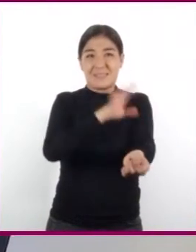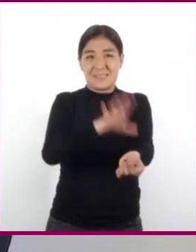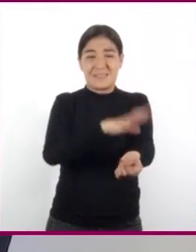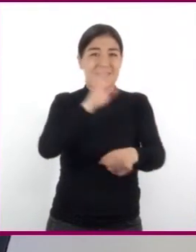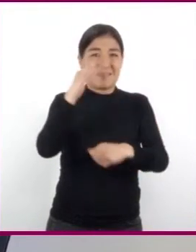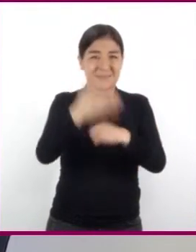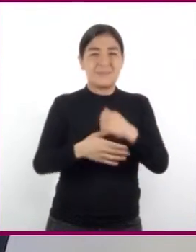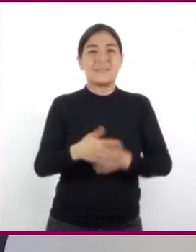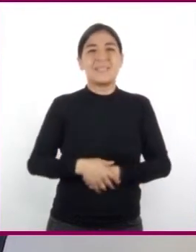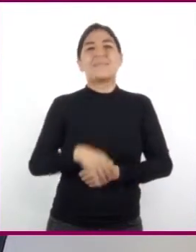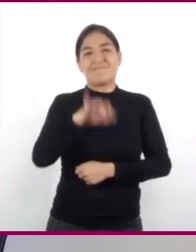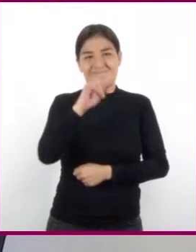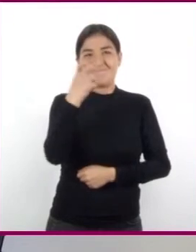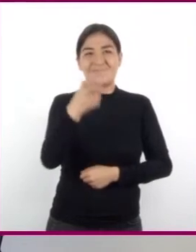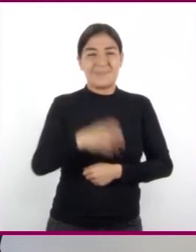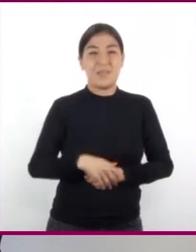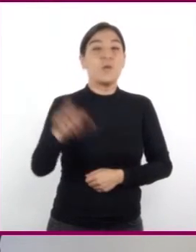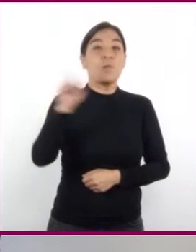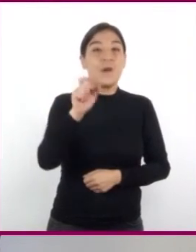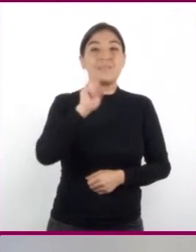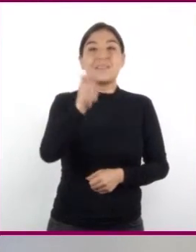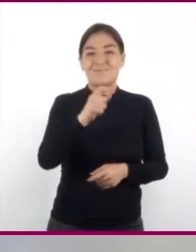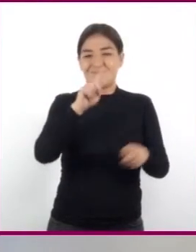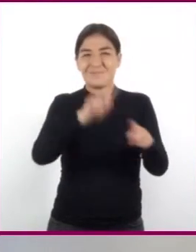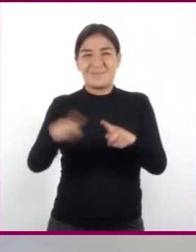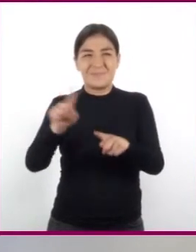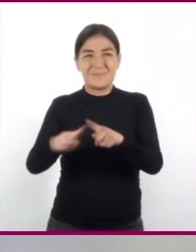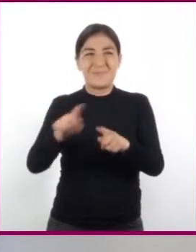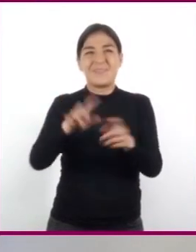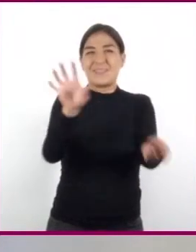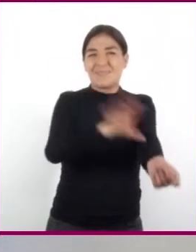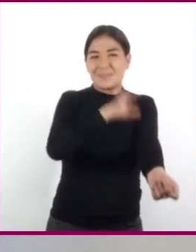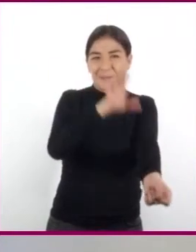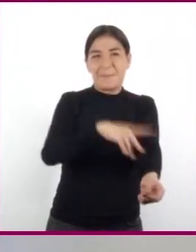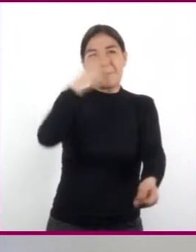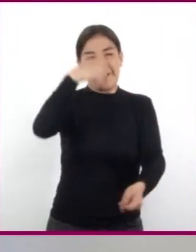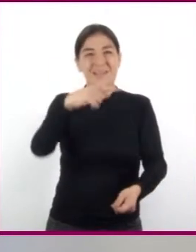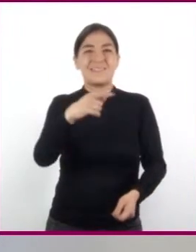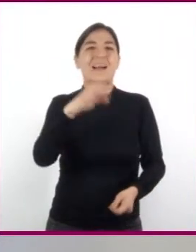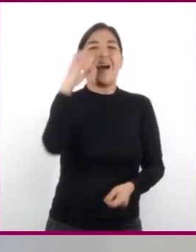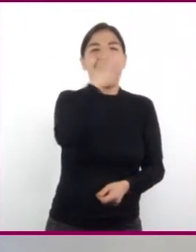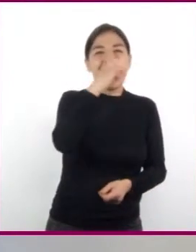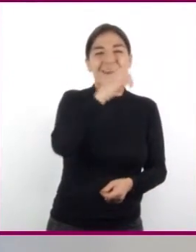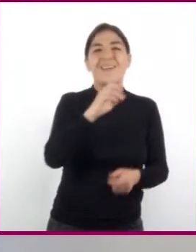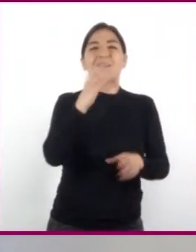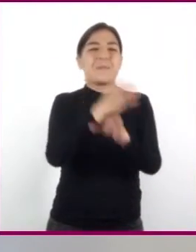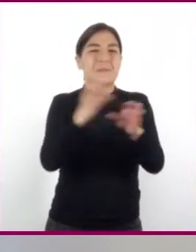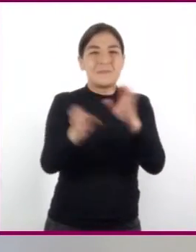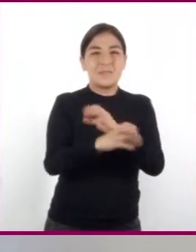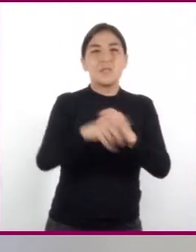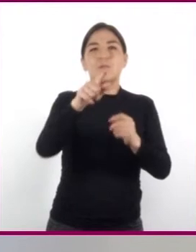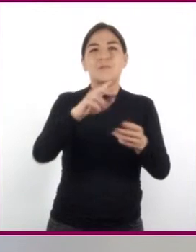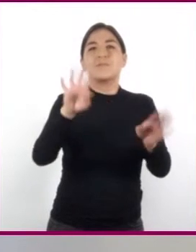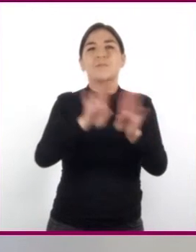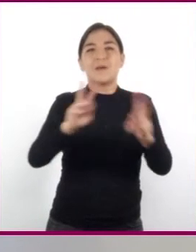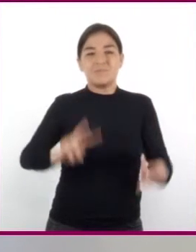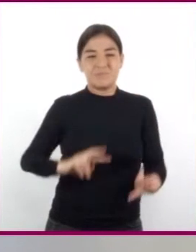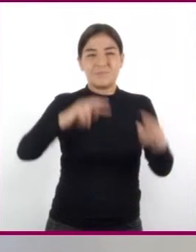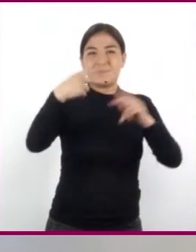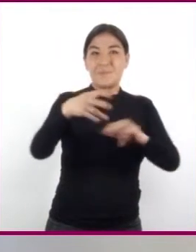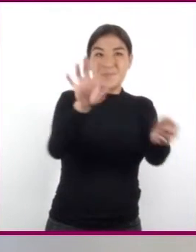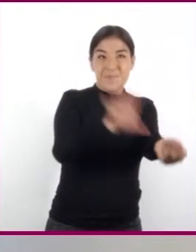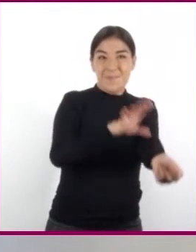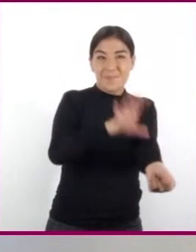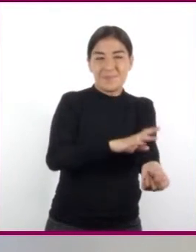Así es. Cualquier aparato eléctrico que utilices para calentar algo está transformando energía eléctrica